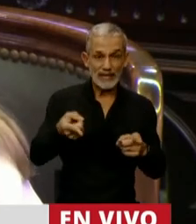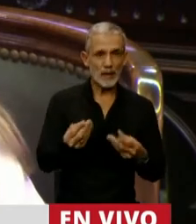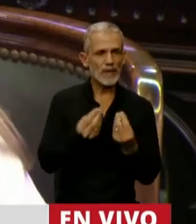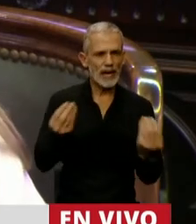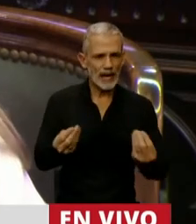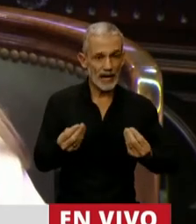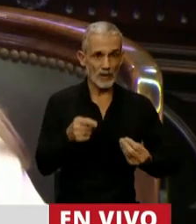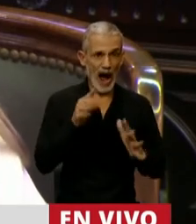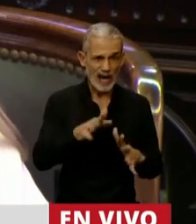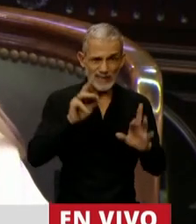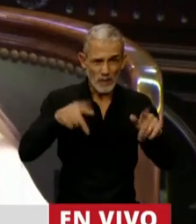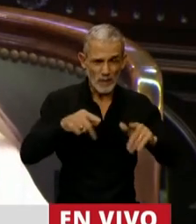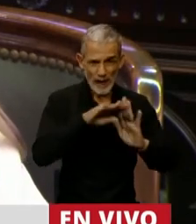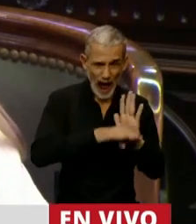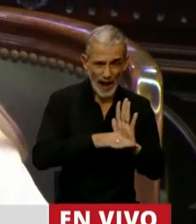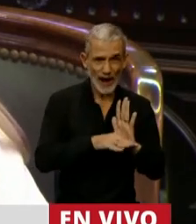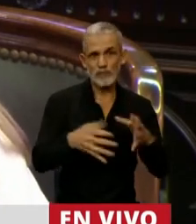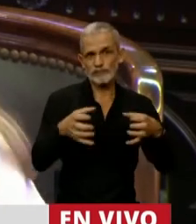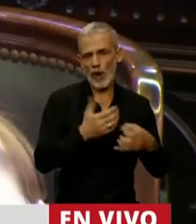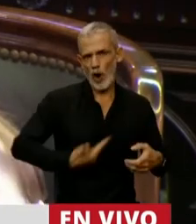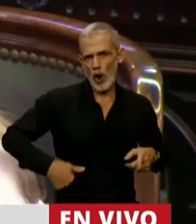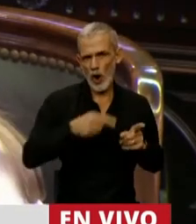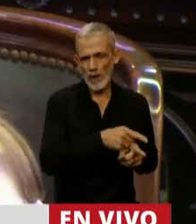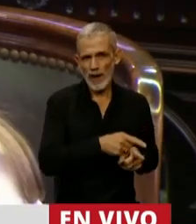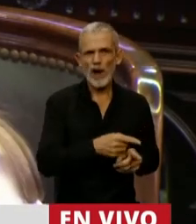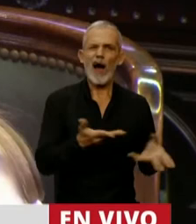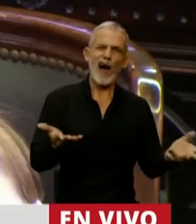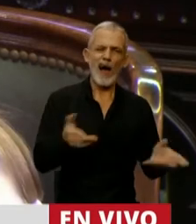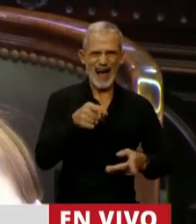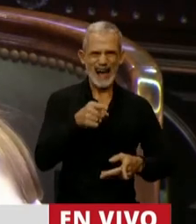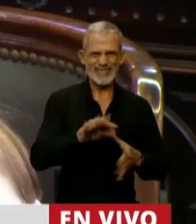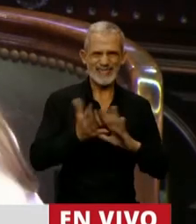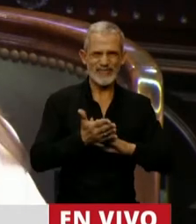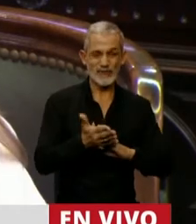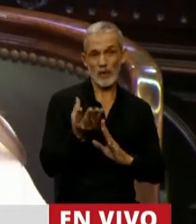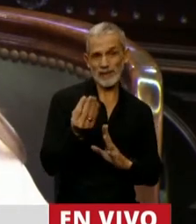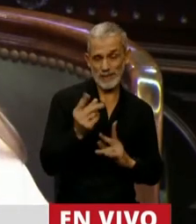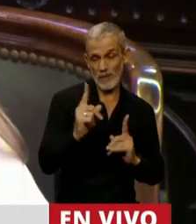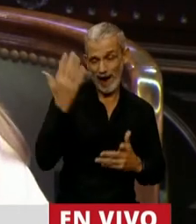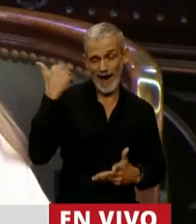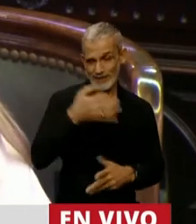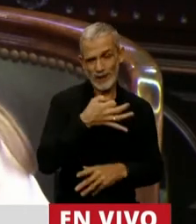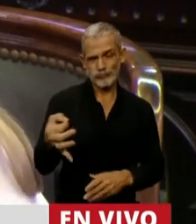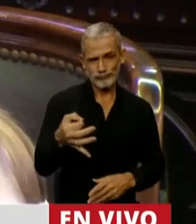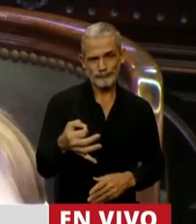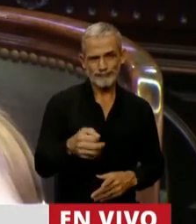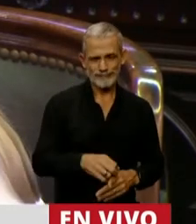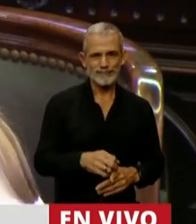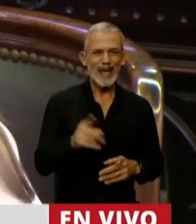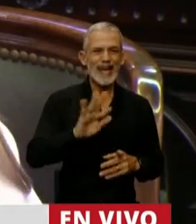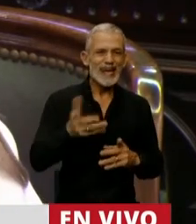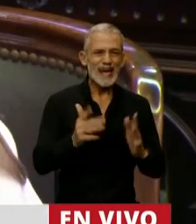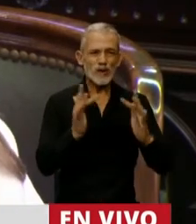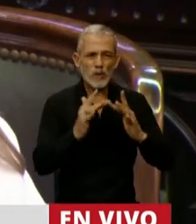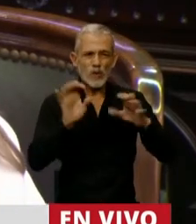que con semejante plan, el oficialismo está justificando ampliamente aquellos temores. Y mientras en el ámbito